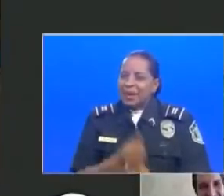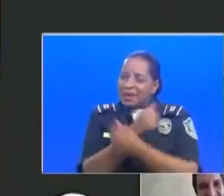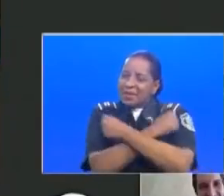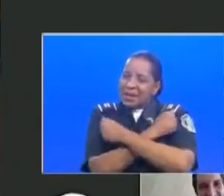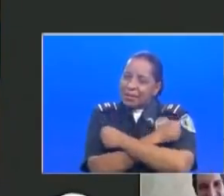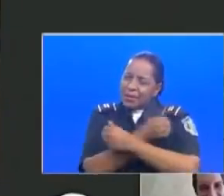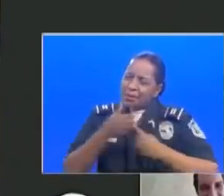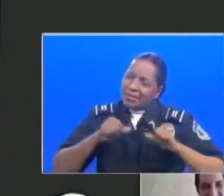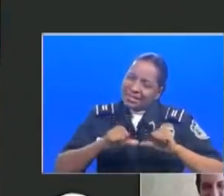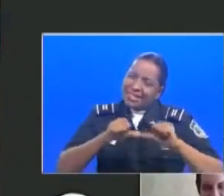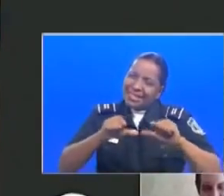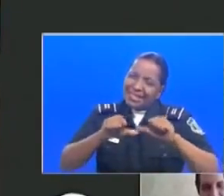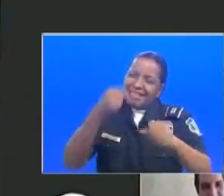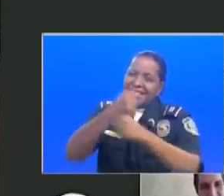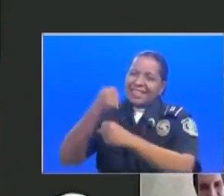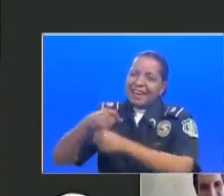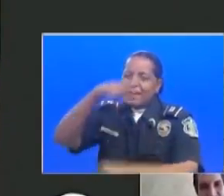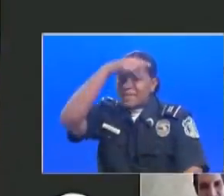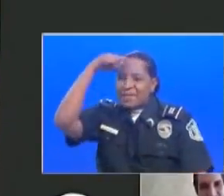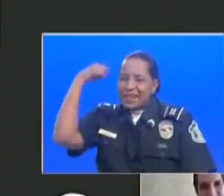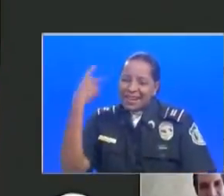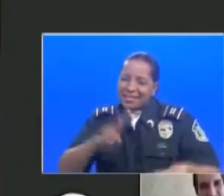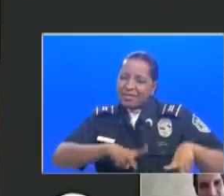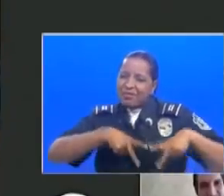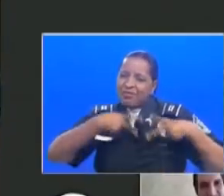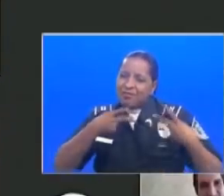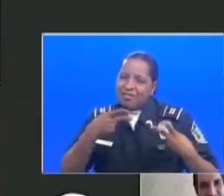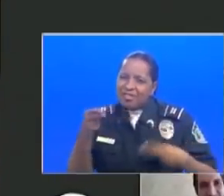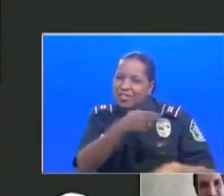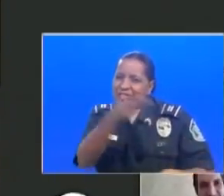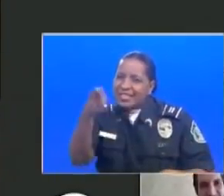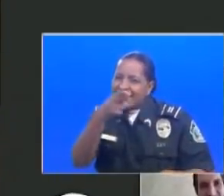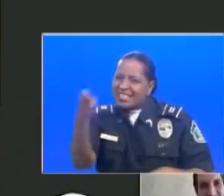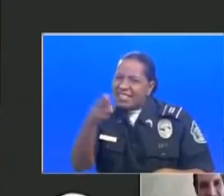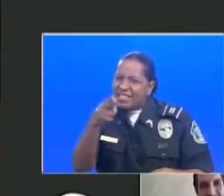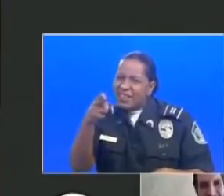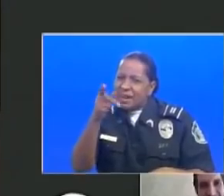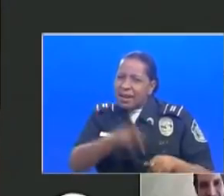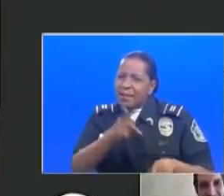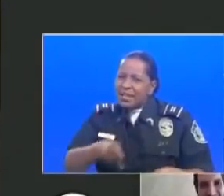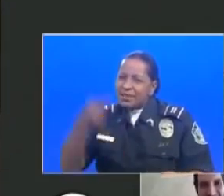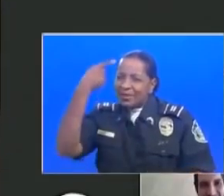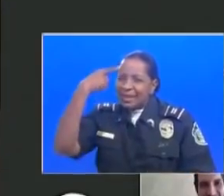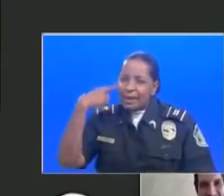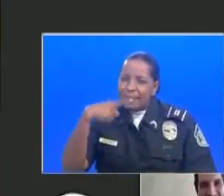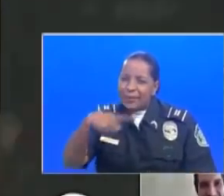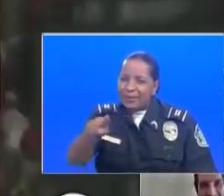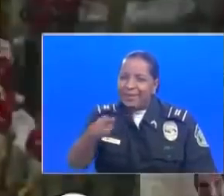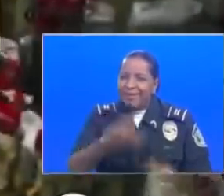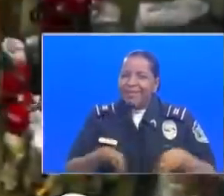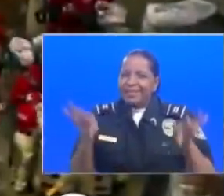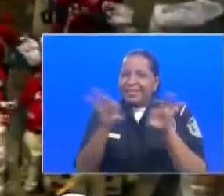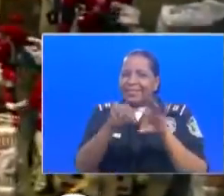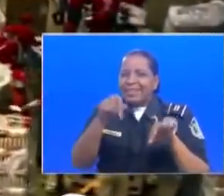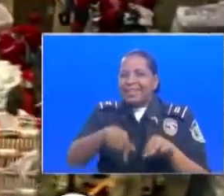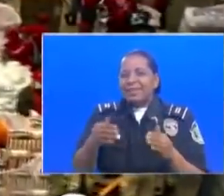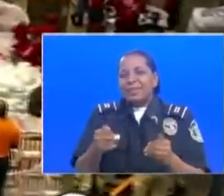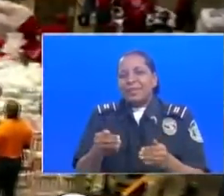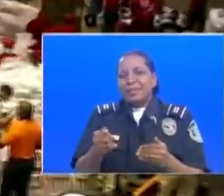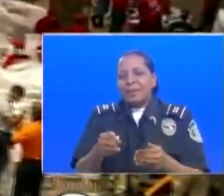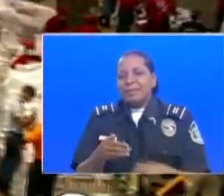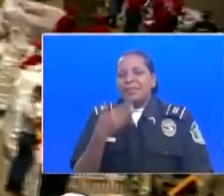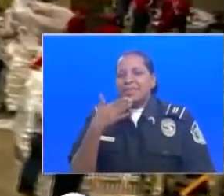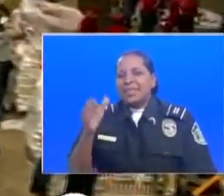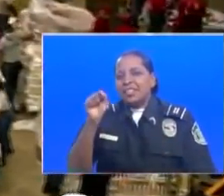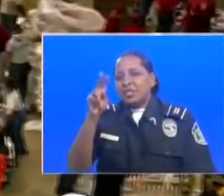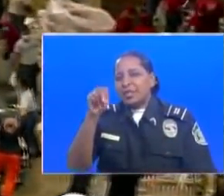Así que vamos ya para adelante, muchachos. Vamos ya para adelante porque ustedes son los héroes de nosotros. Ok, gracias, Sandra, por toda